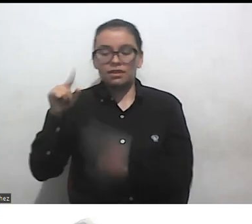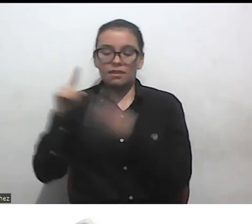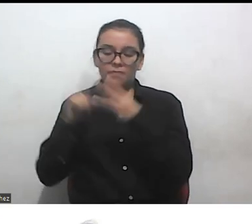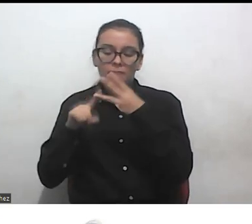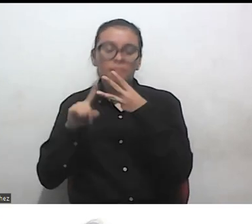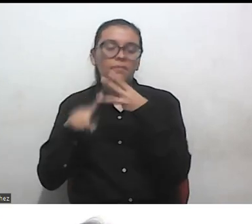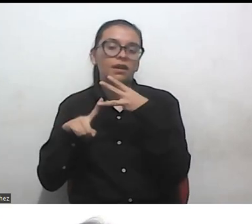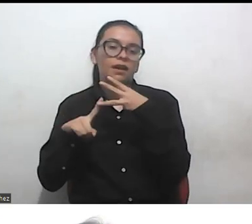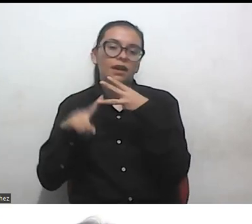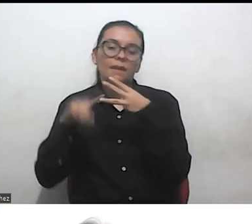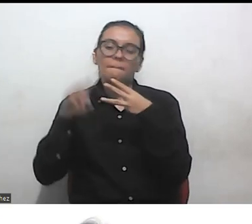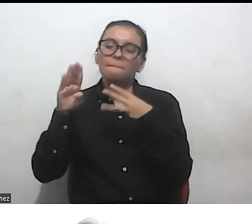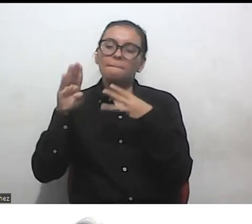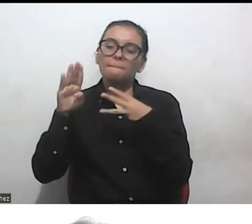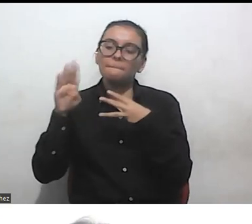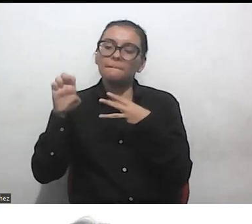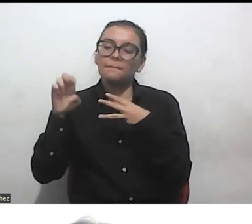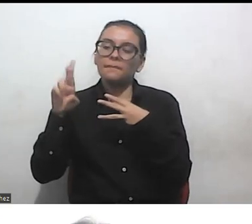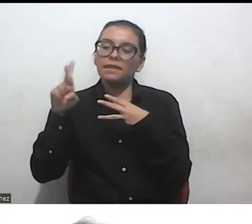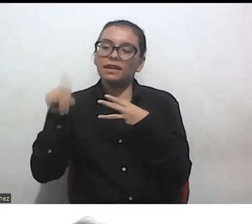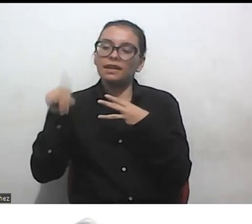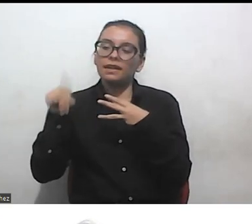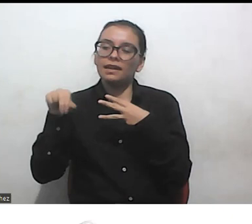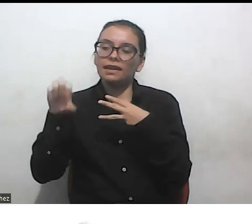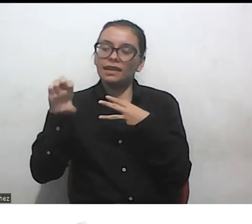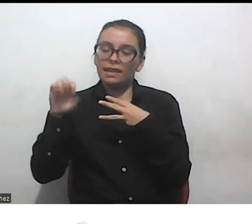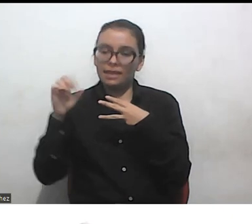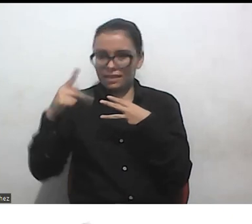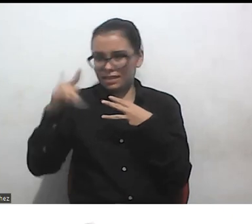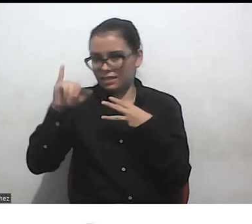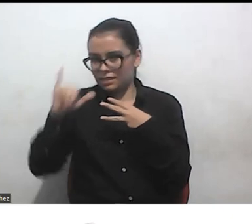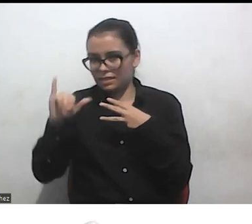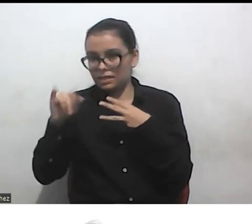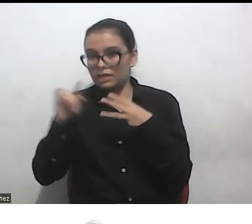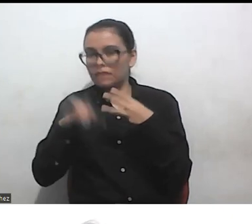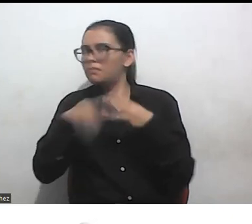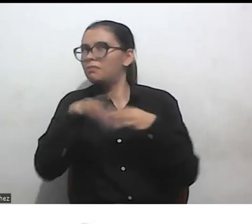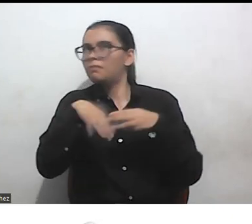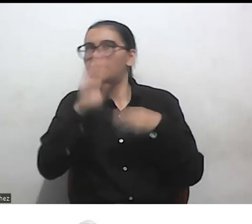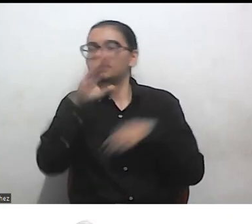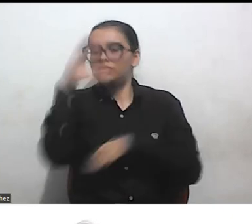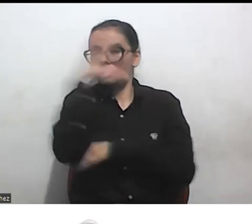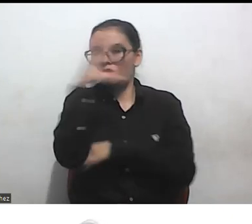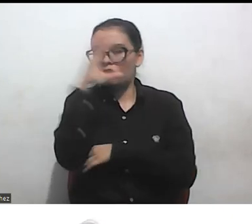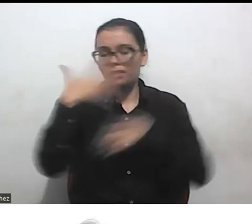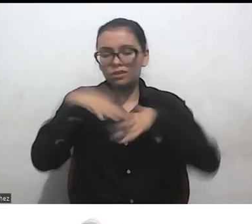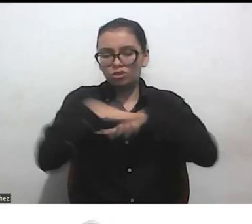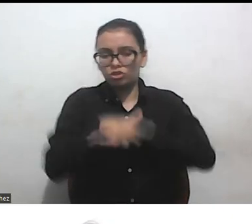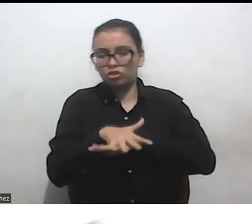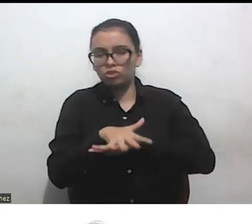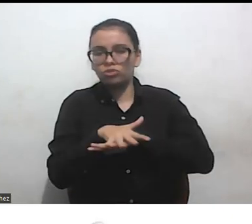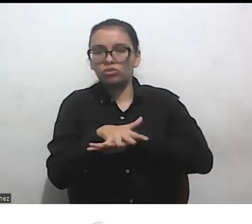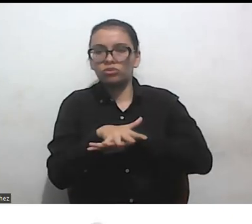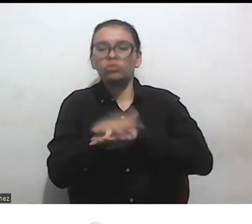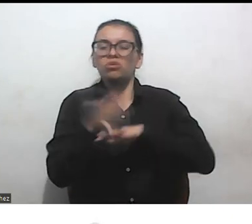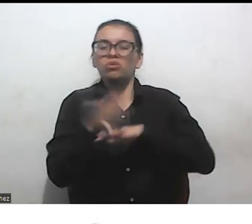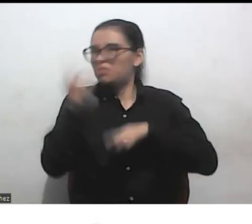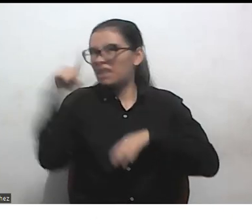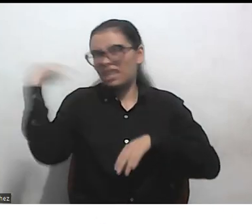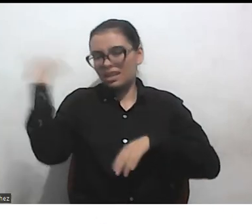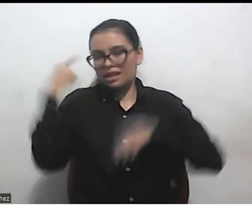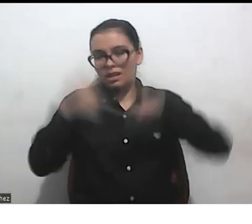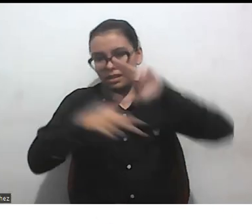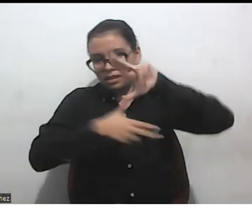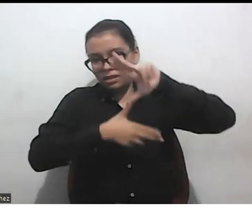pues la persona que creo que es referente en Colombia con respecto a interseccionalidad, y en general en Latinoamérica, que es Mara